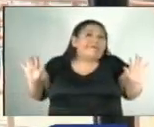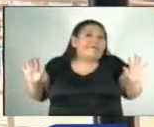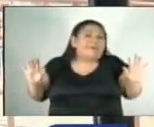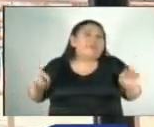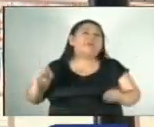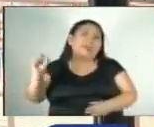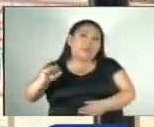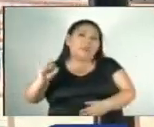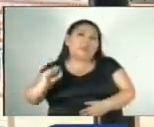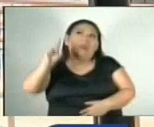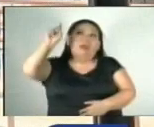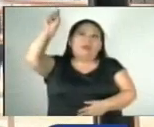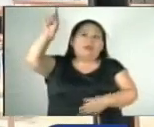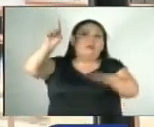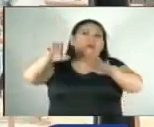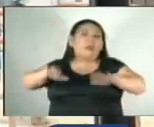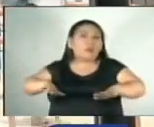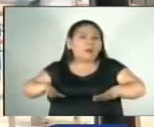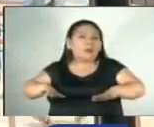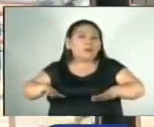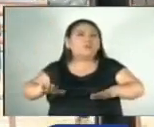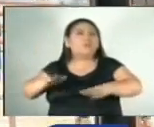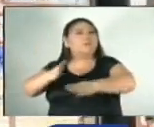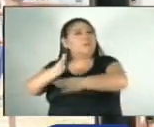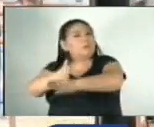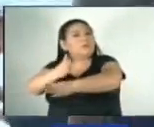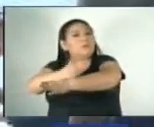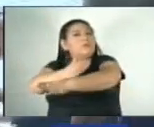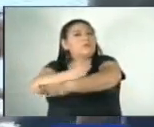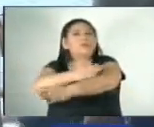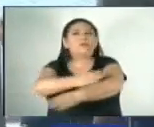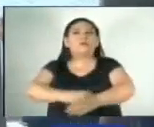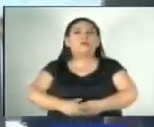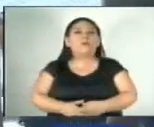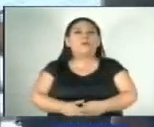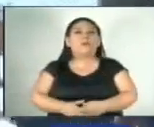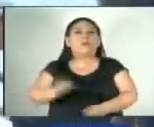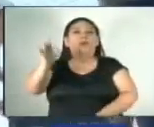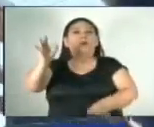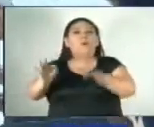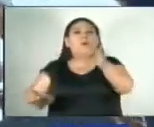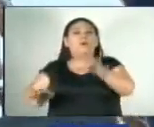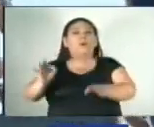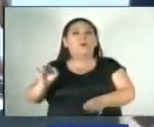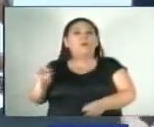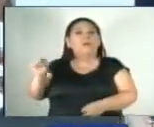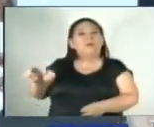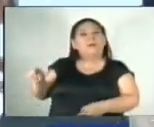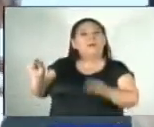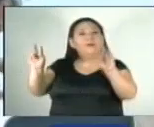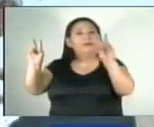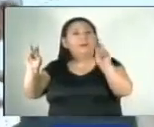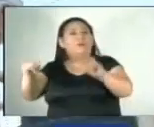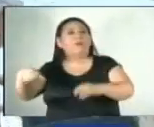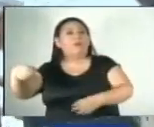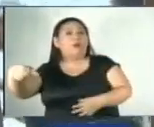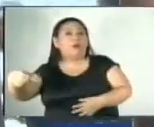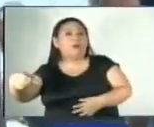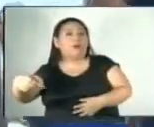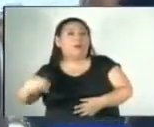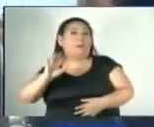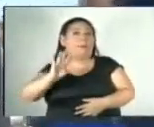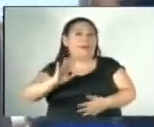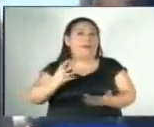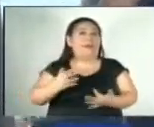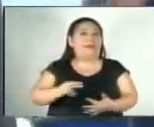Solo sí que gracias a Dios ya va evolucionando un poco mejor ya. La audiencia preliminar estaría programada dentro